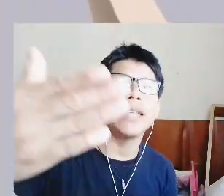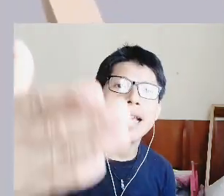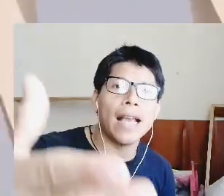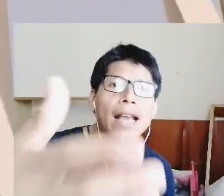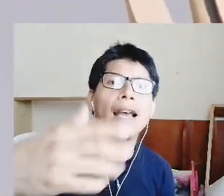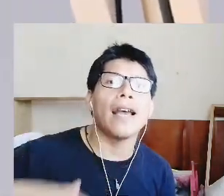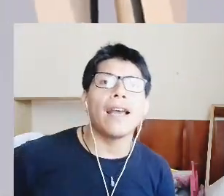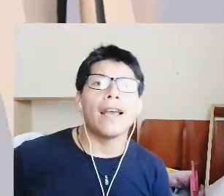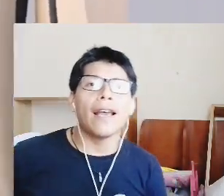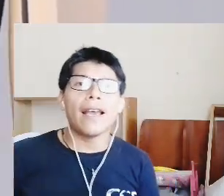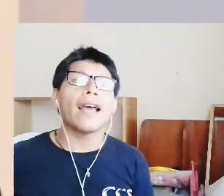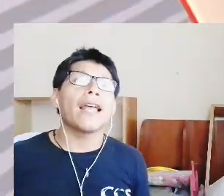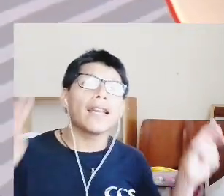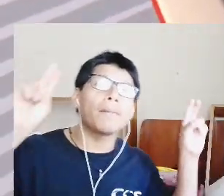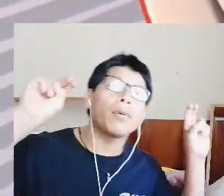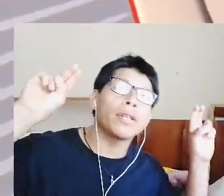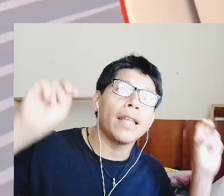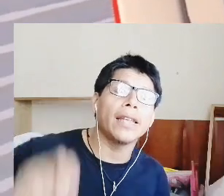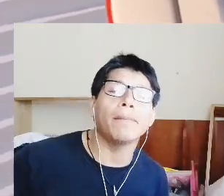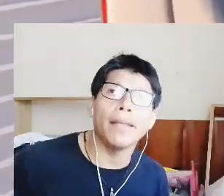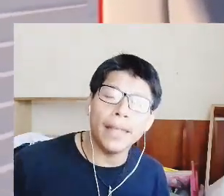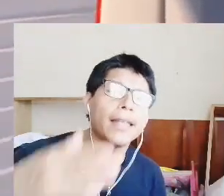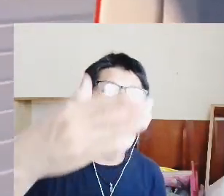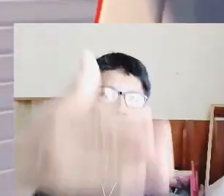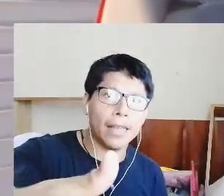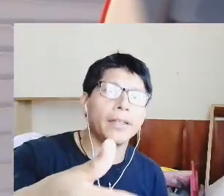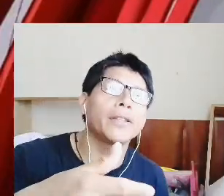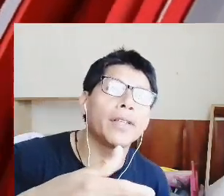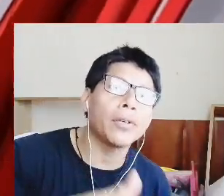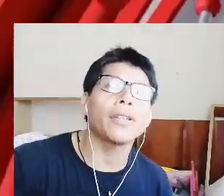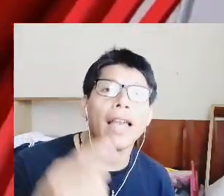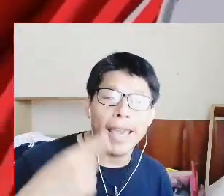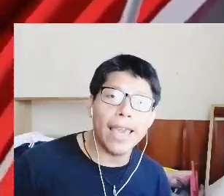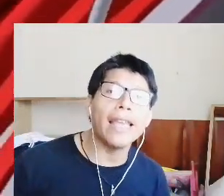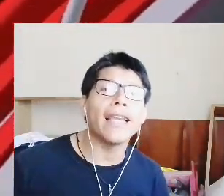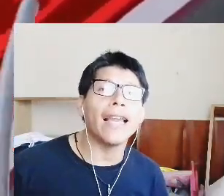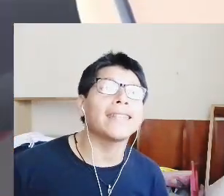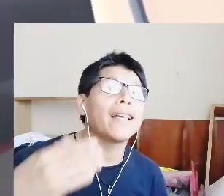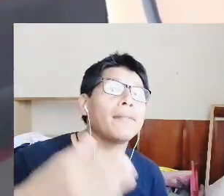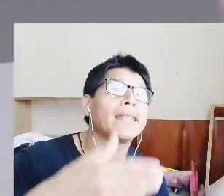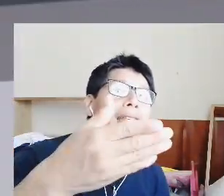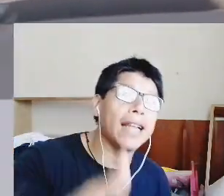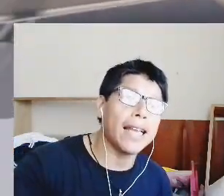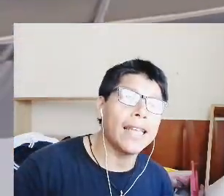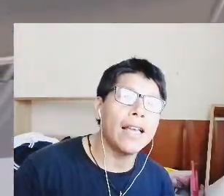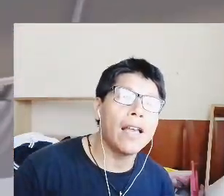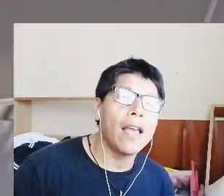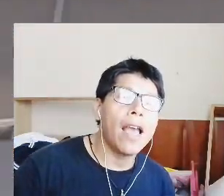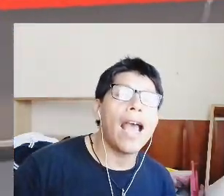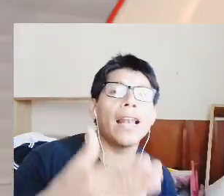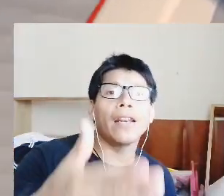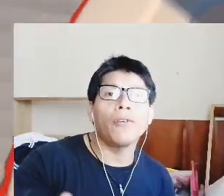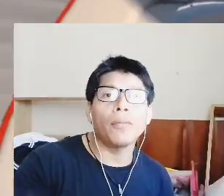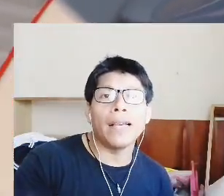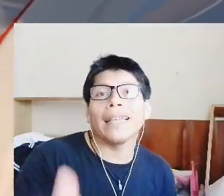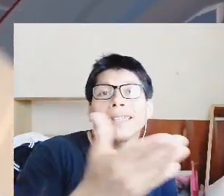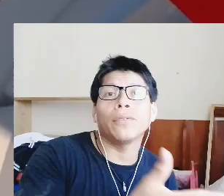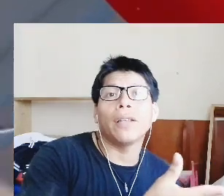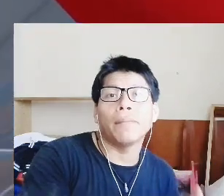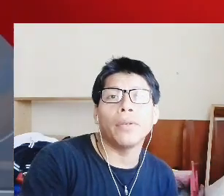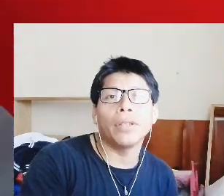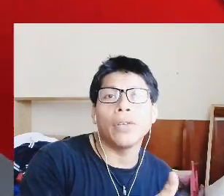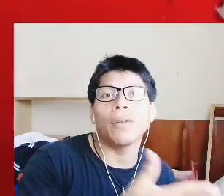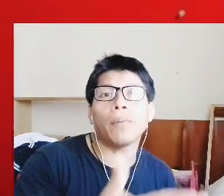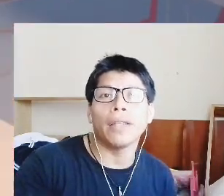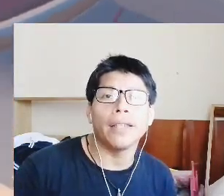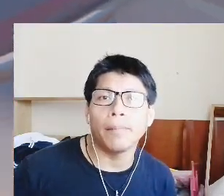insulte a la reportera independiente les voy decir una cosa ella está más ligada al reforma que